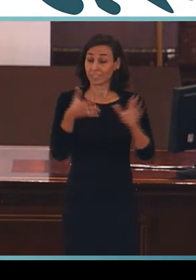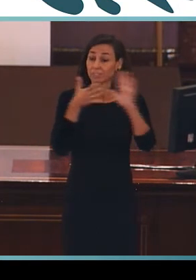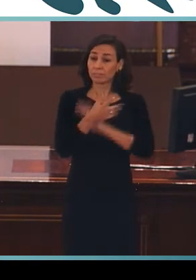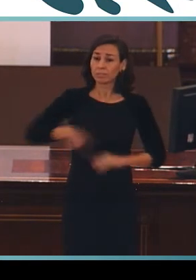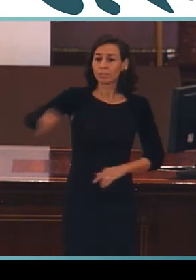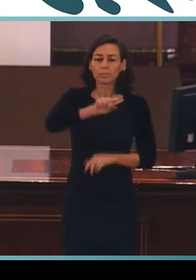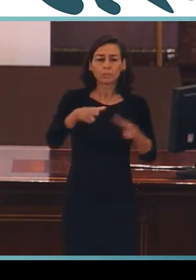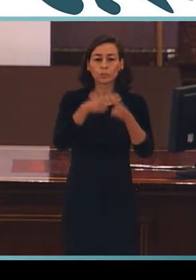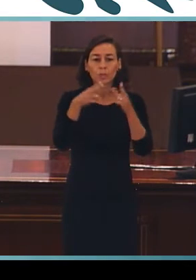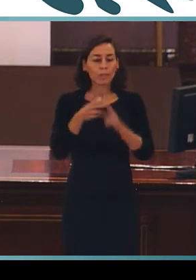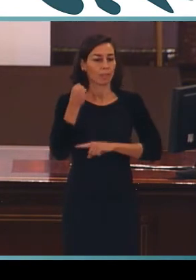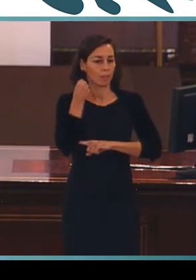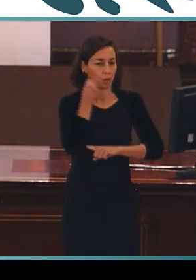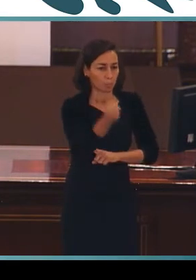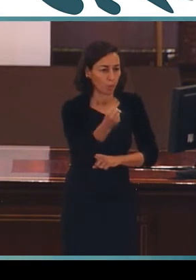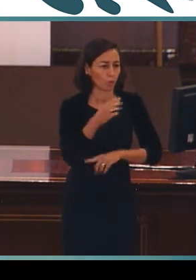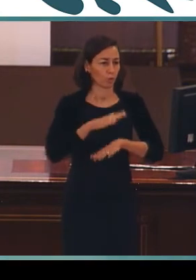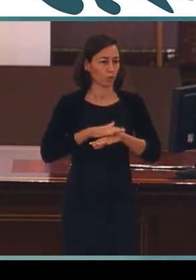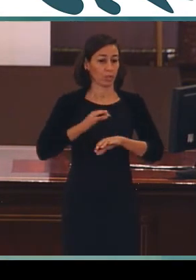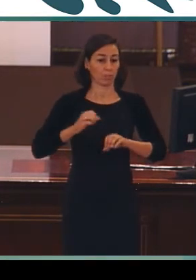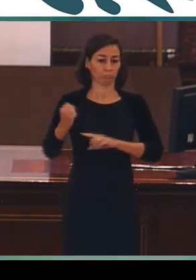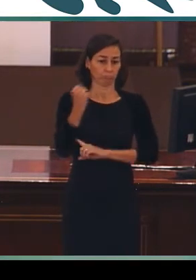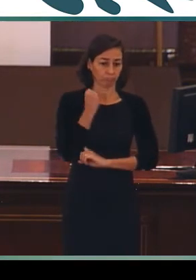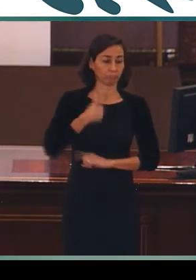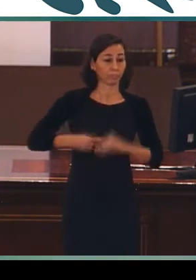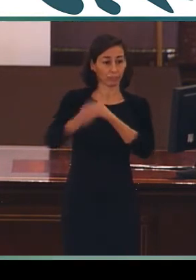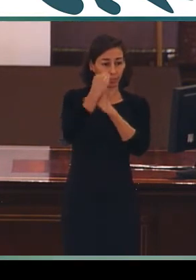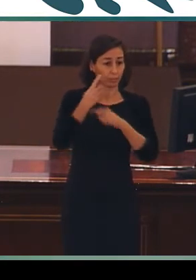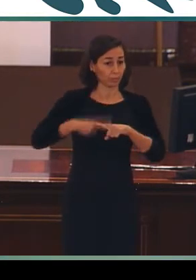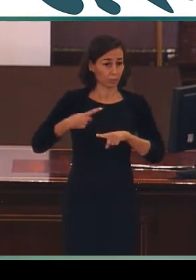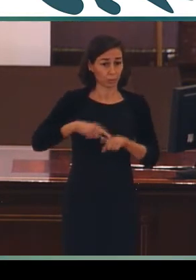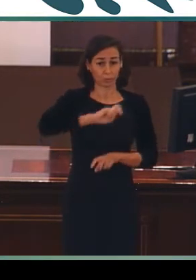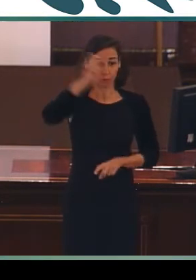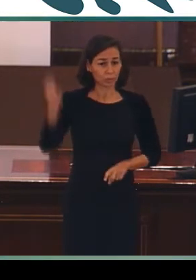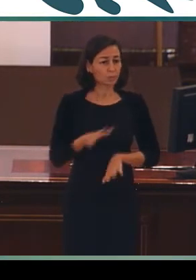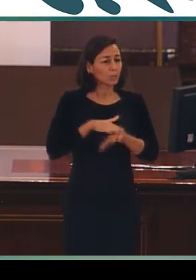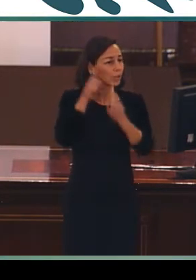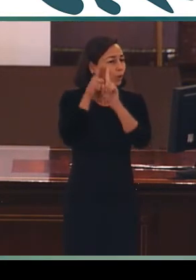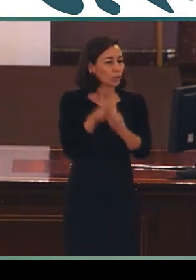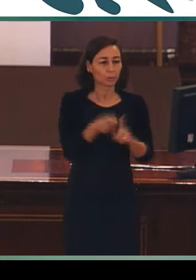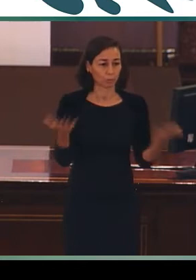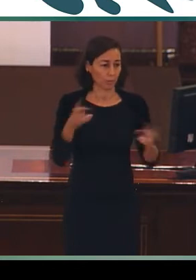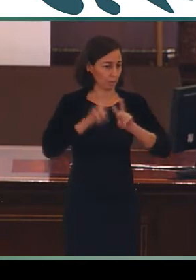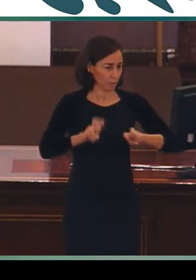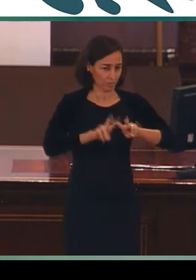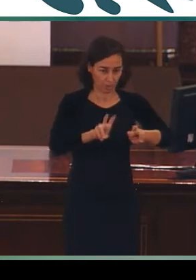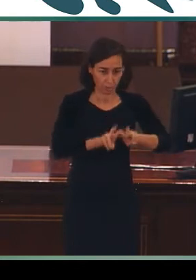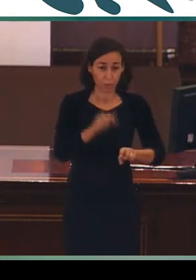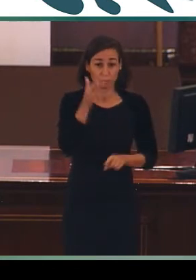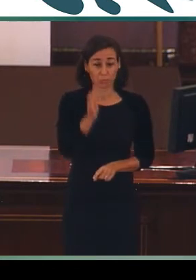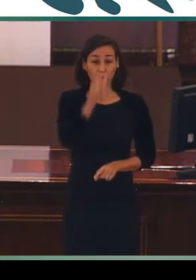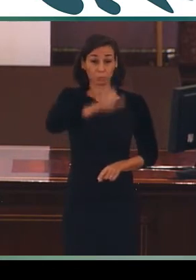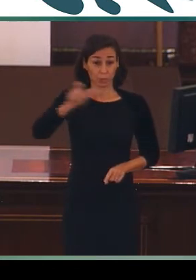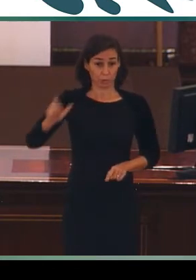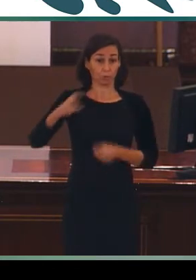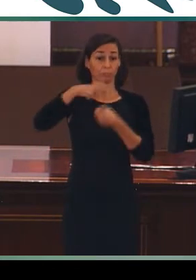la sociedad respalda y apoya a nuestro organismo mediante la financiación de las investigaciones desarrolladas en él y de los investigadores